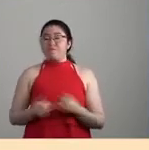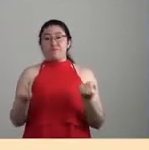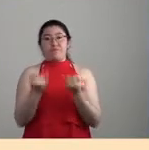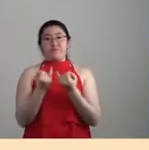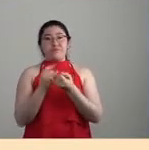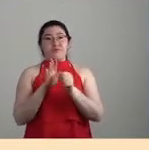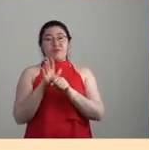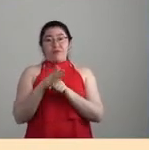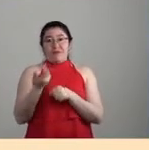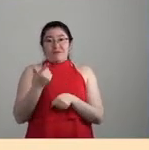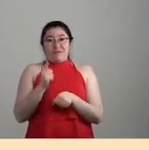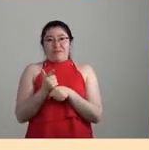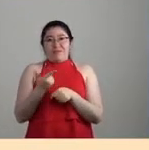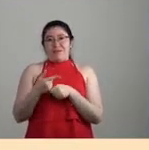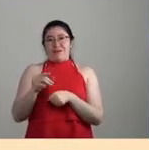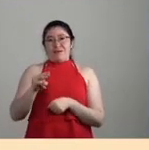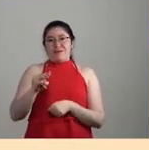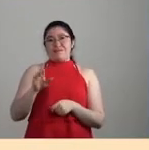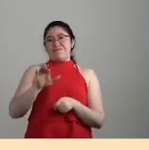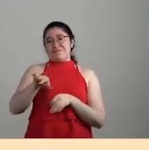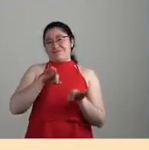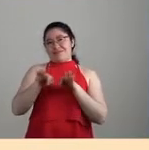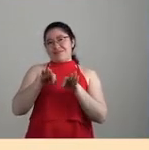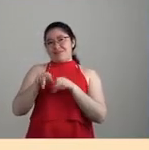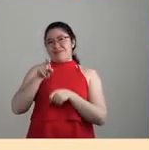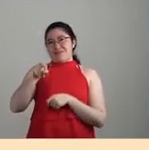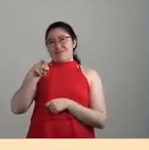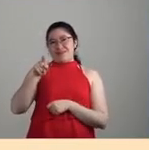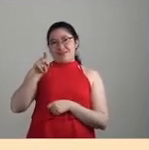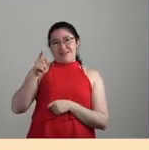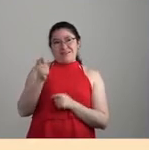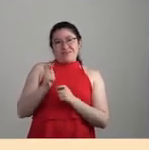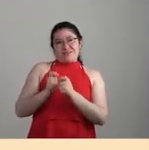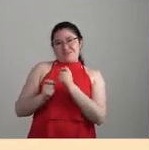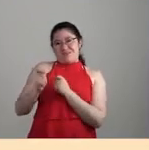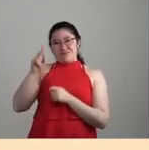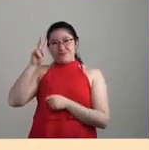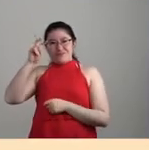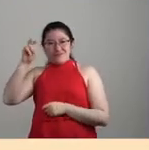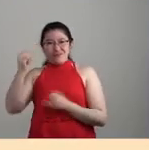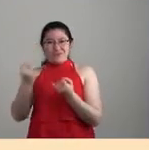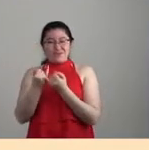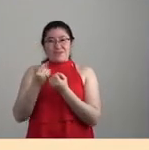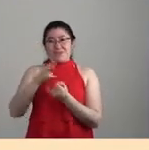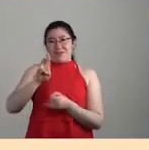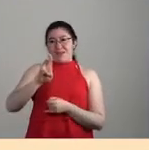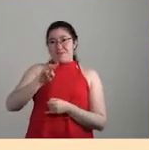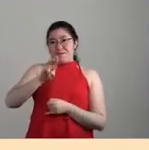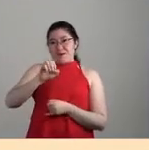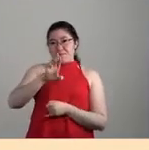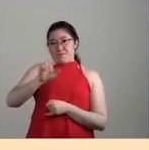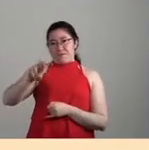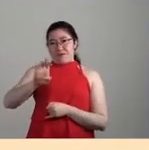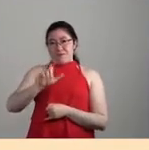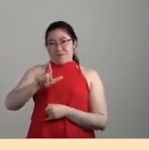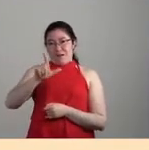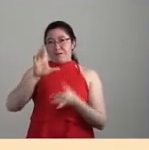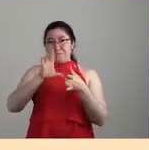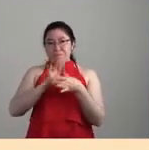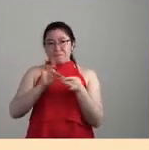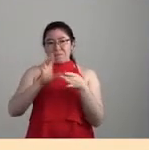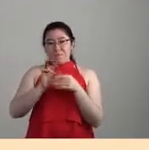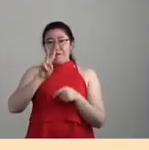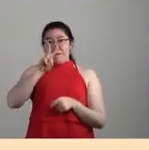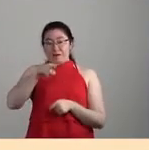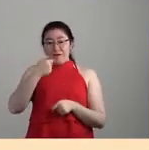con la compilación y, bueno, el trabajo de Traficantes de Sueños que hoy, bueno, Manuel va a contar. Entonces, bueno, pues son dos libros que se encuentran que